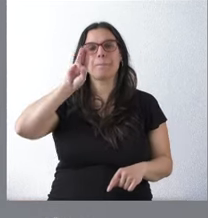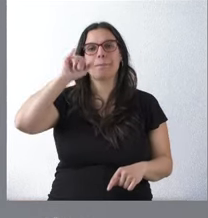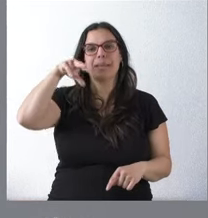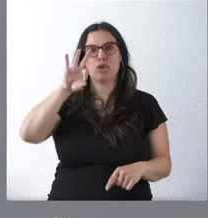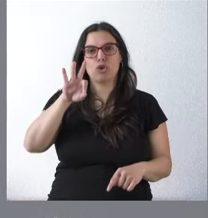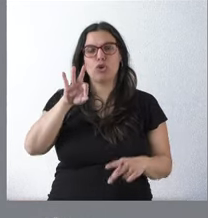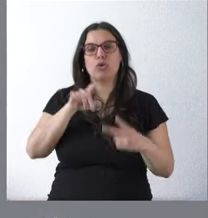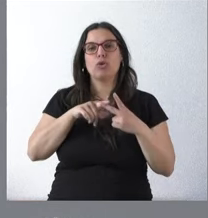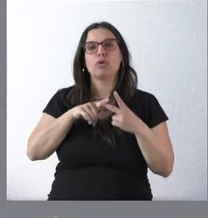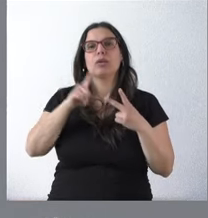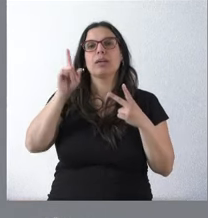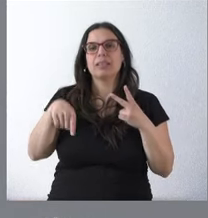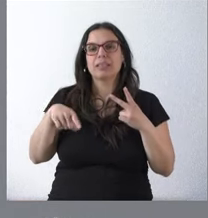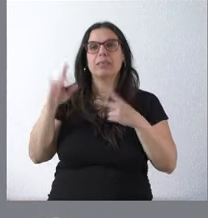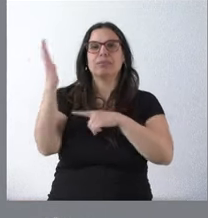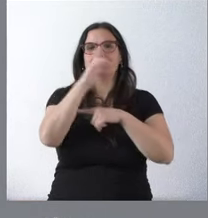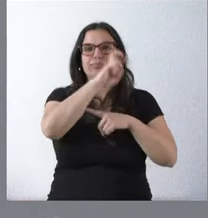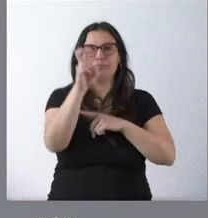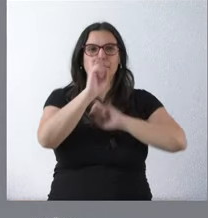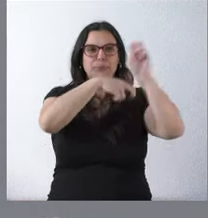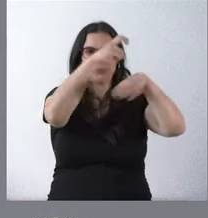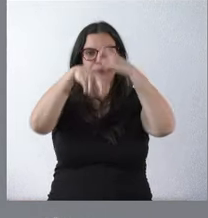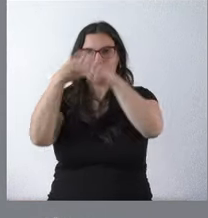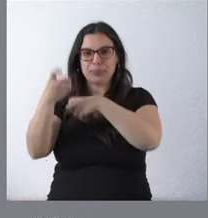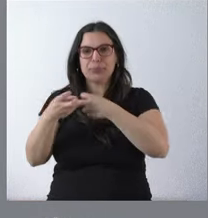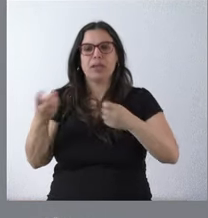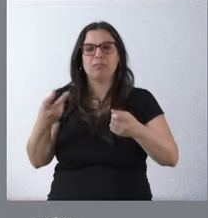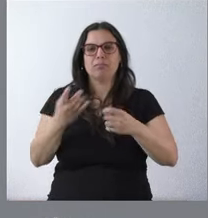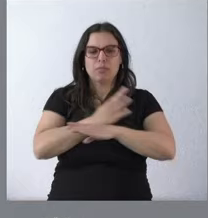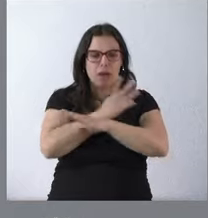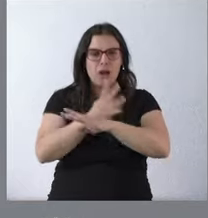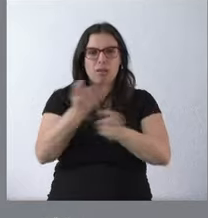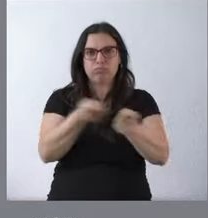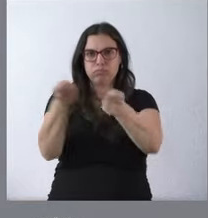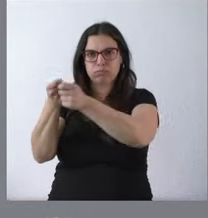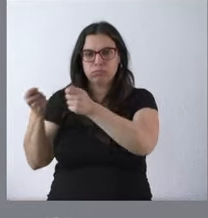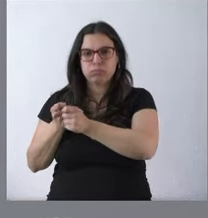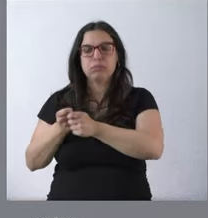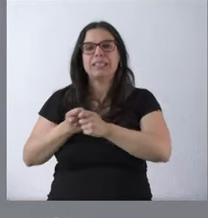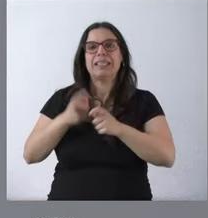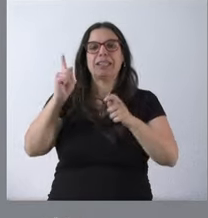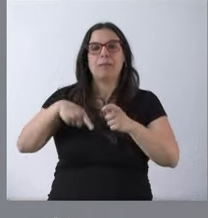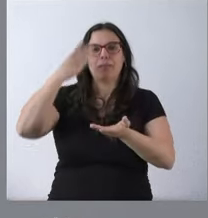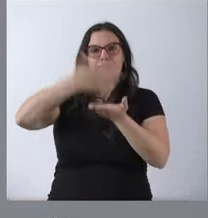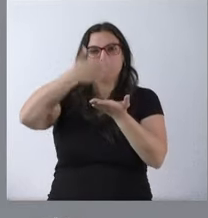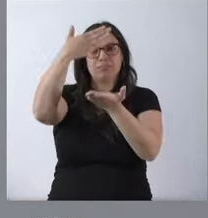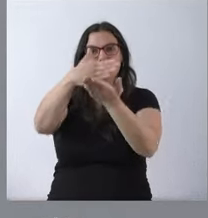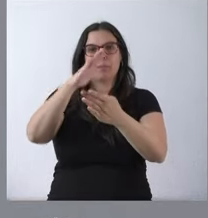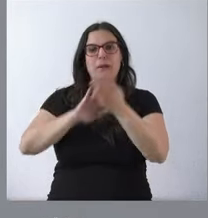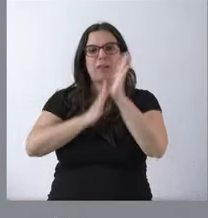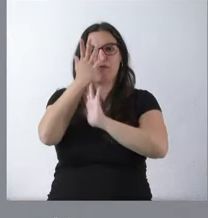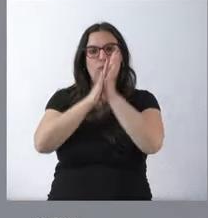resalveo de encinares y rovedales, desbroces de matorral y cortafuegos a lo largo de pistas forestales.